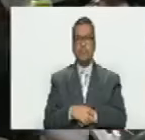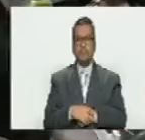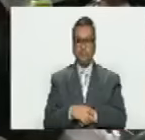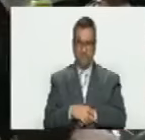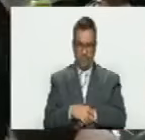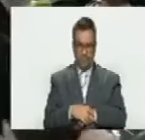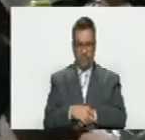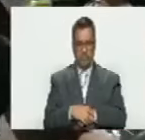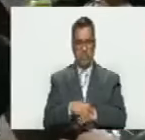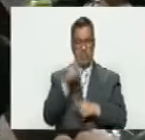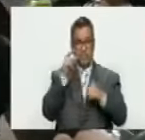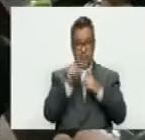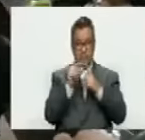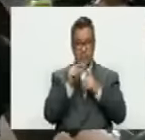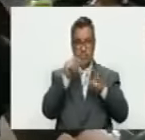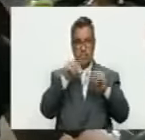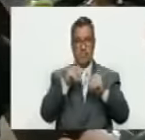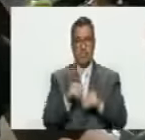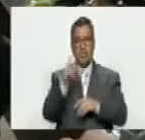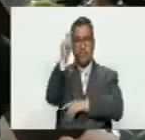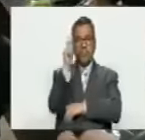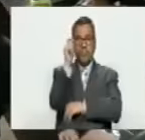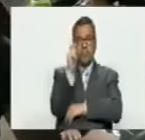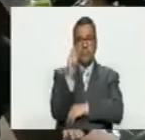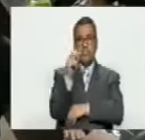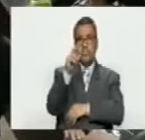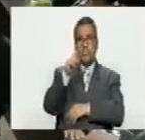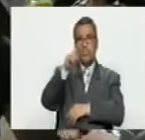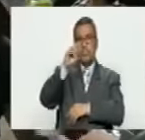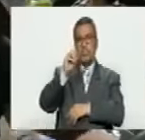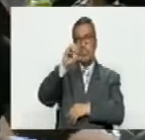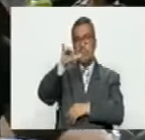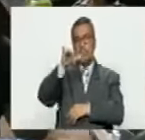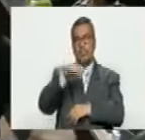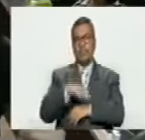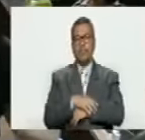Voy a dejar el derecho de palabra al diputado Roy Daza.